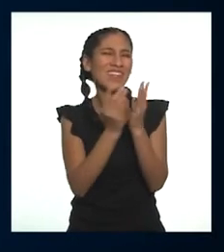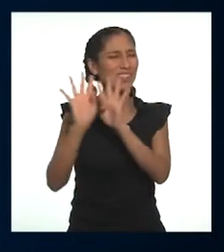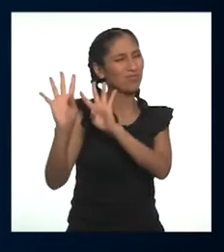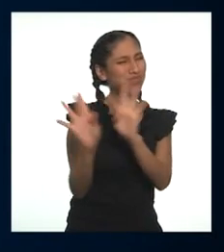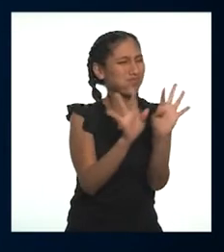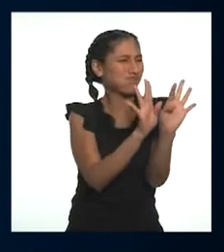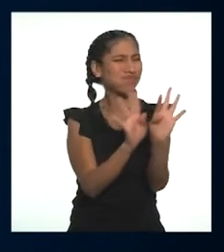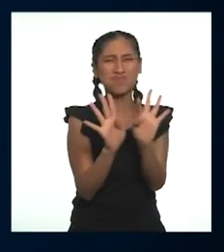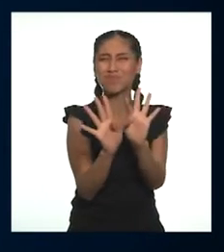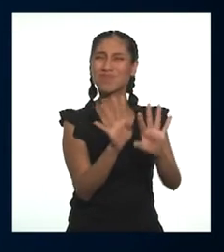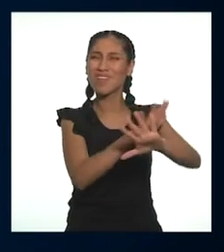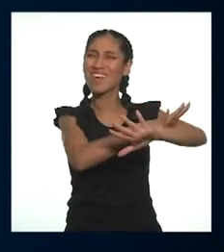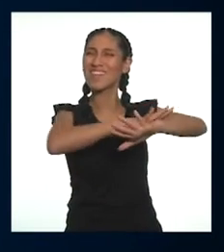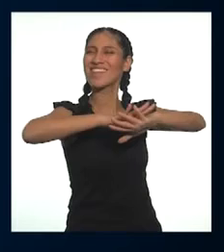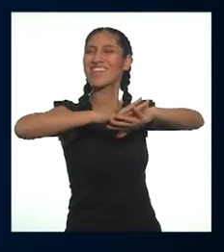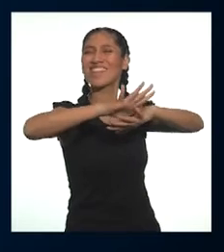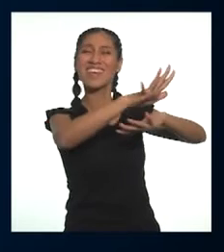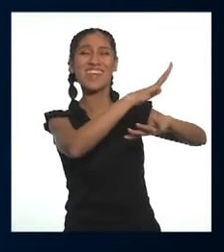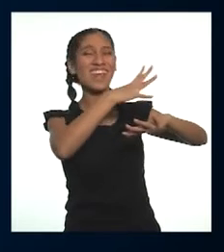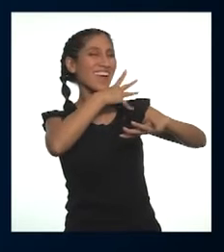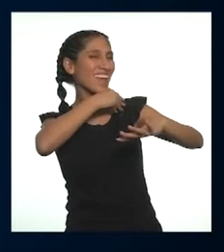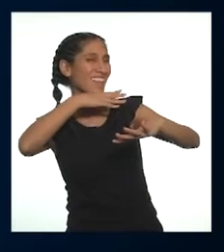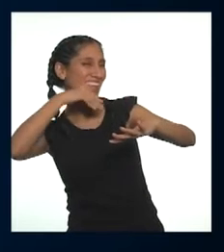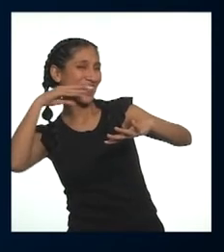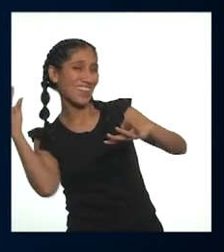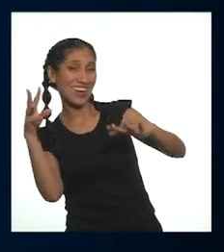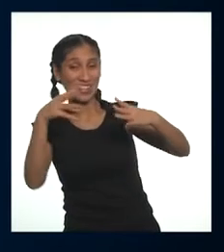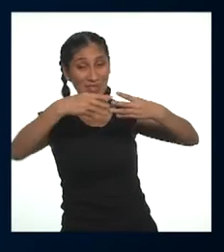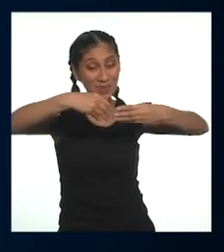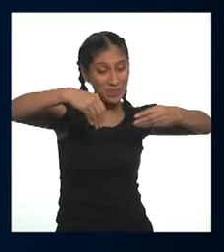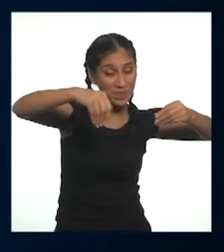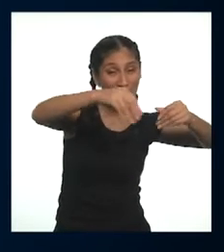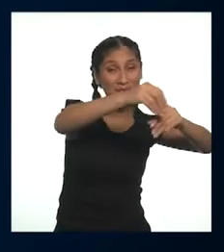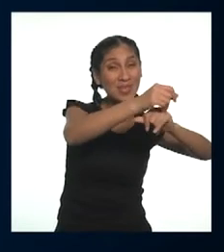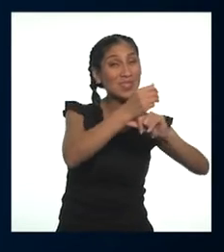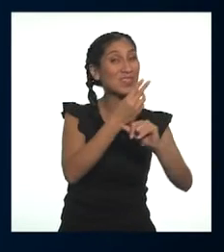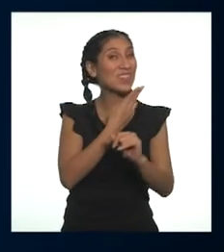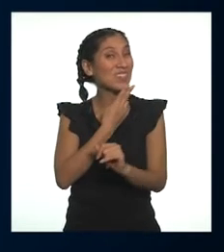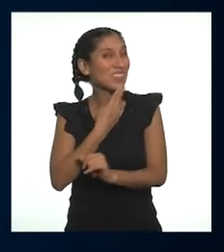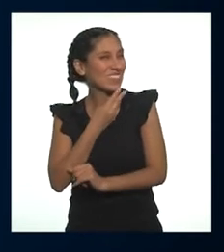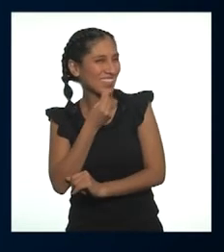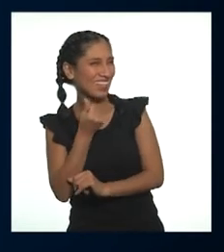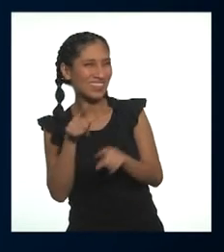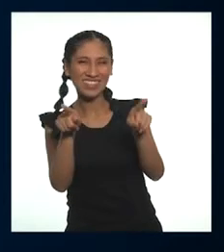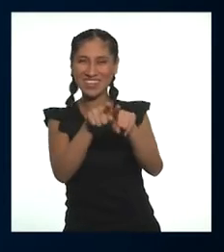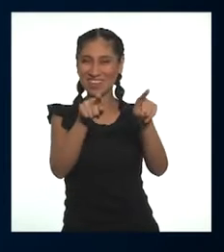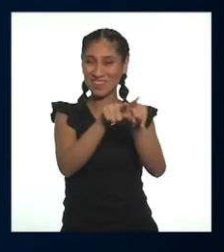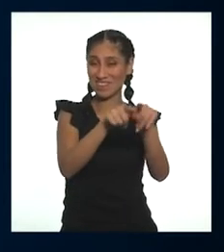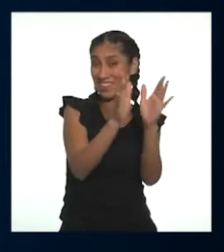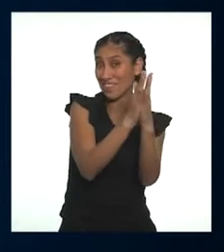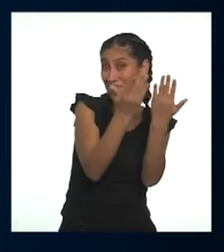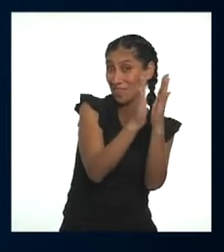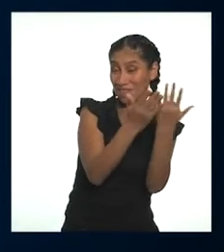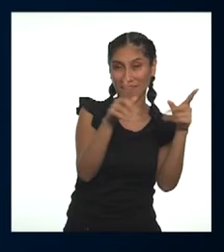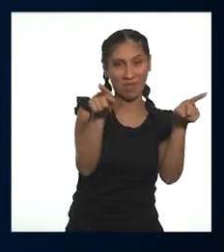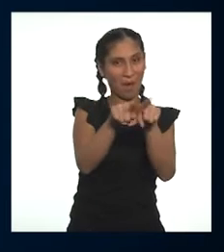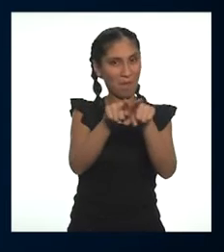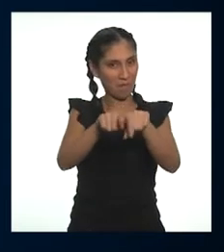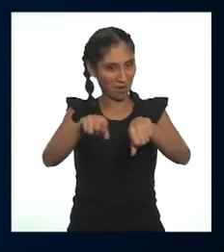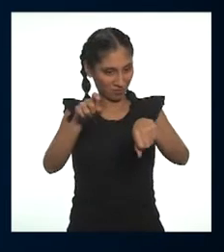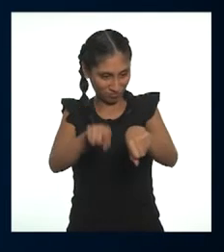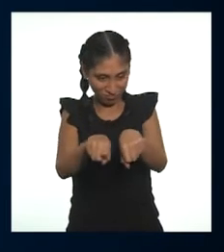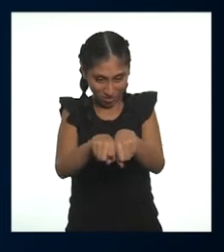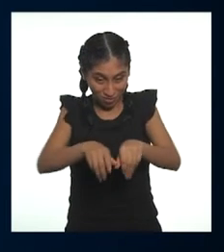tierra de chocolate, piso de caramelo y también fila, libretas de notas y rodillas